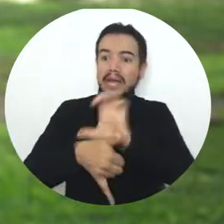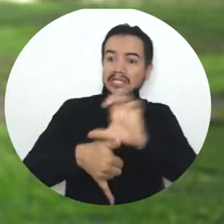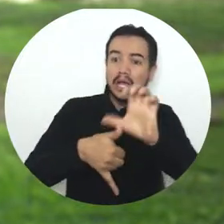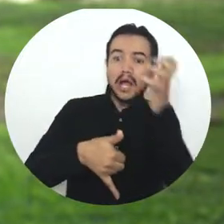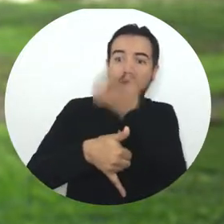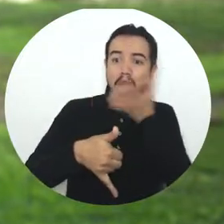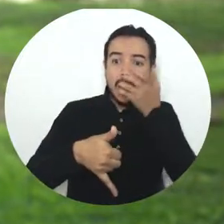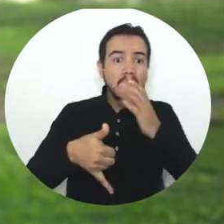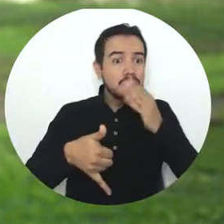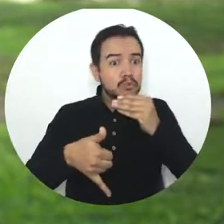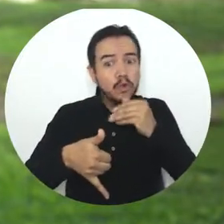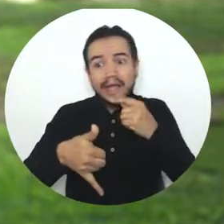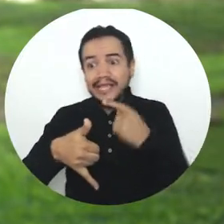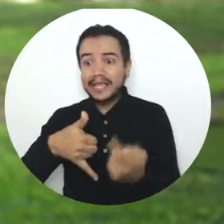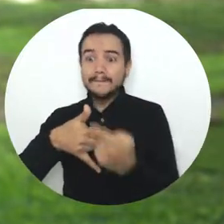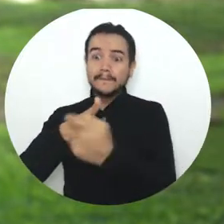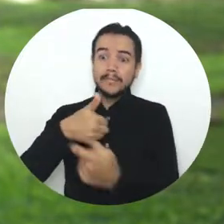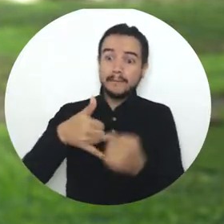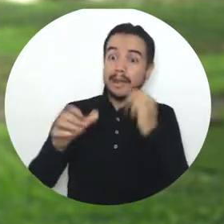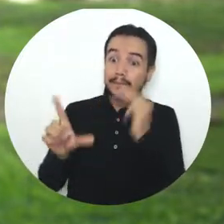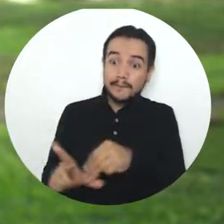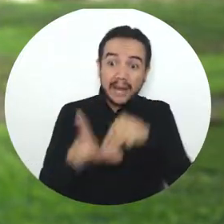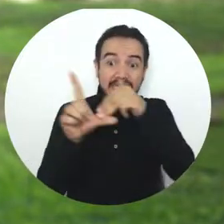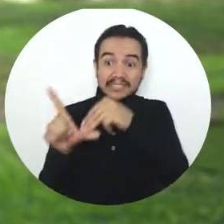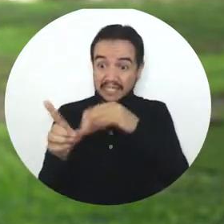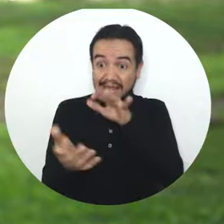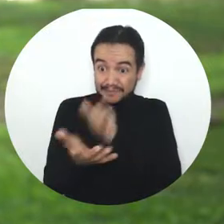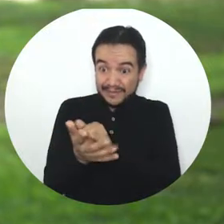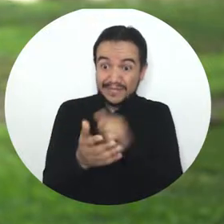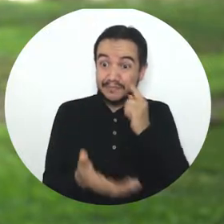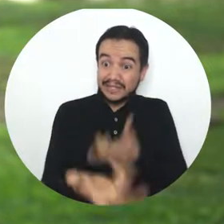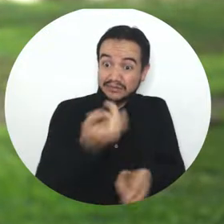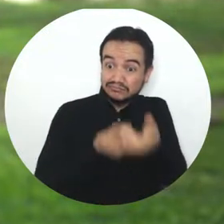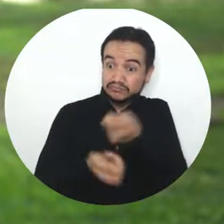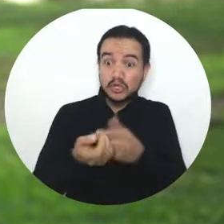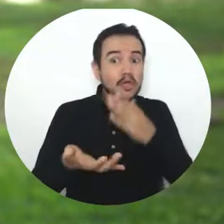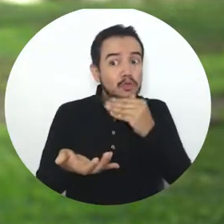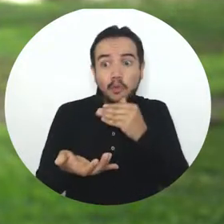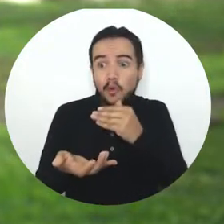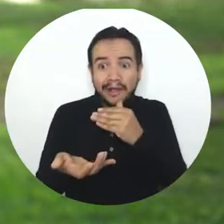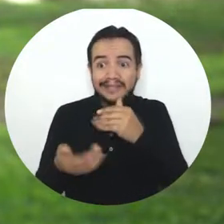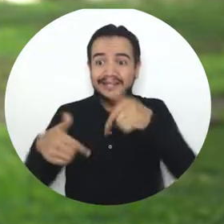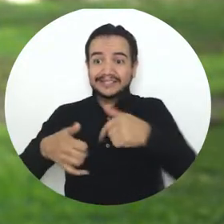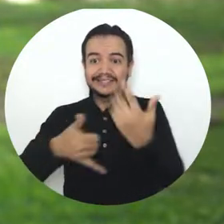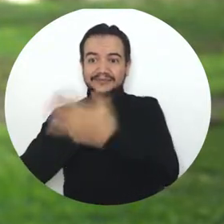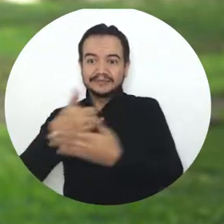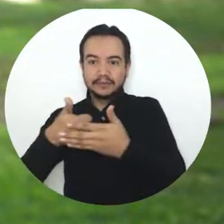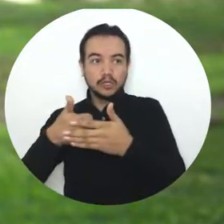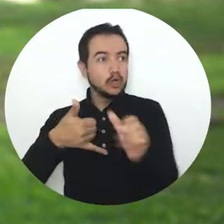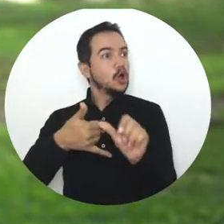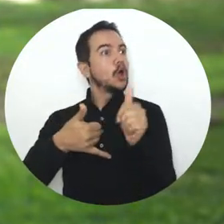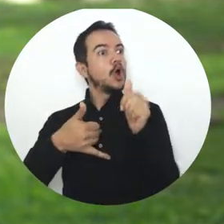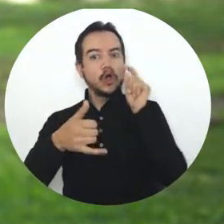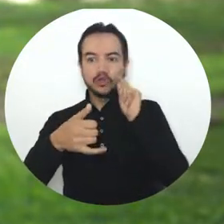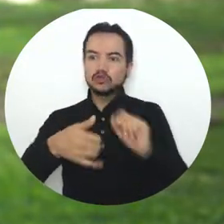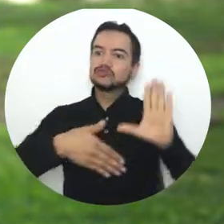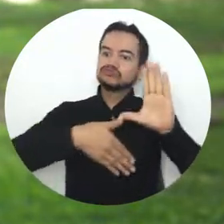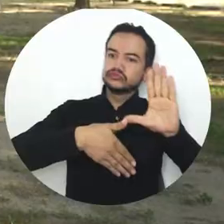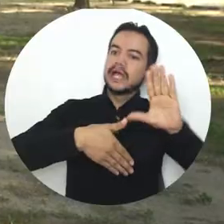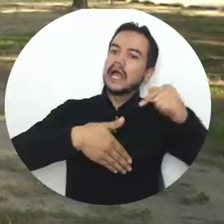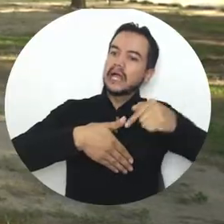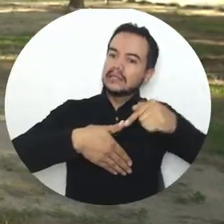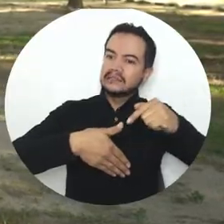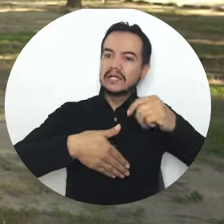maestría en pesquerías tropicales, no obstante que en otras partes del mundo existen maestrías en pesquerías como en